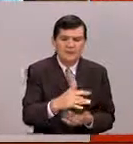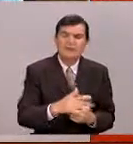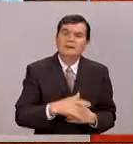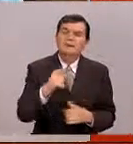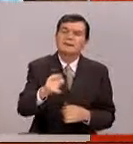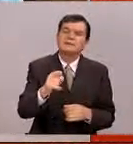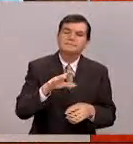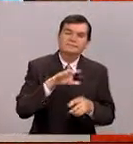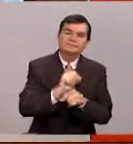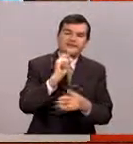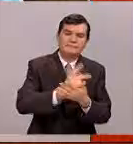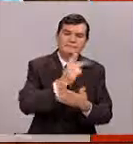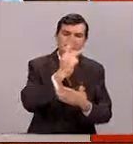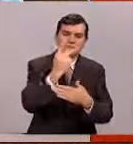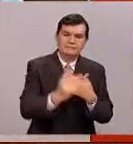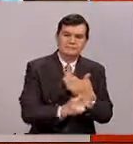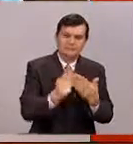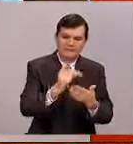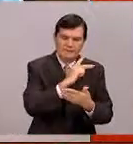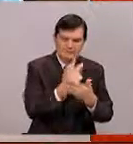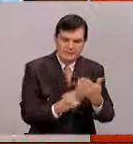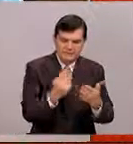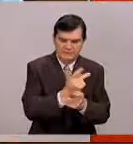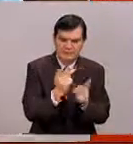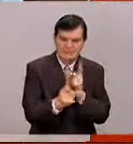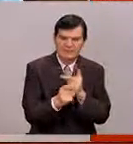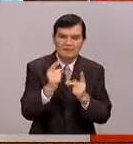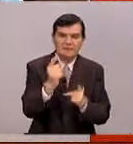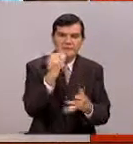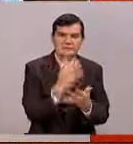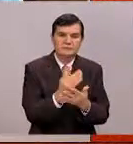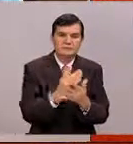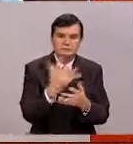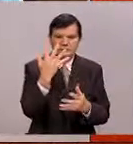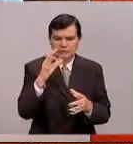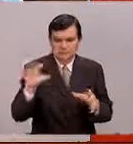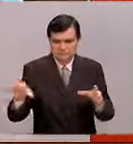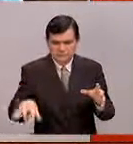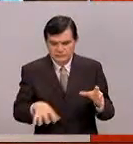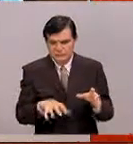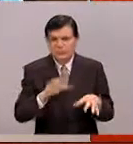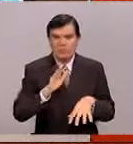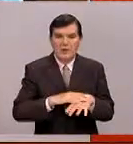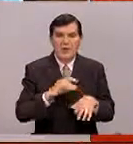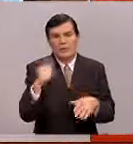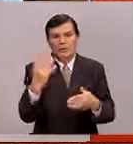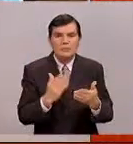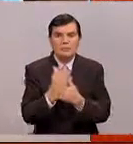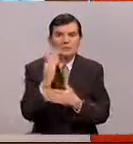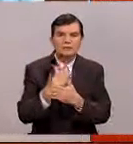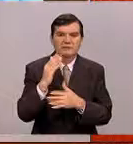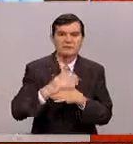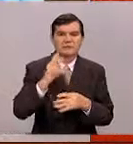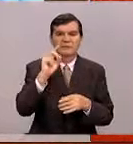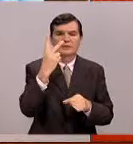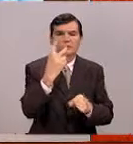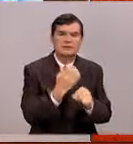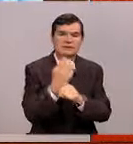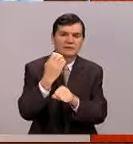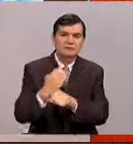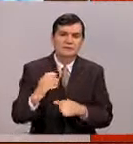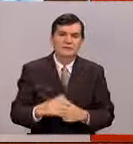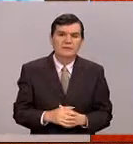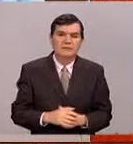alcance de este proyecto, de este programa, de este pasaporte, ¿es solo a estas cinco sedes o tiene accesibilidad a los 32 estados?